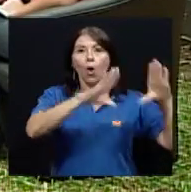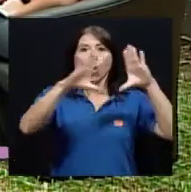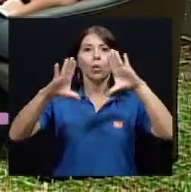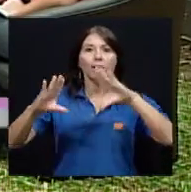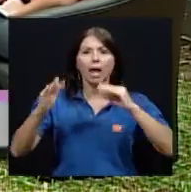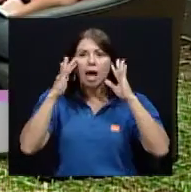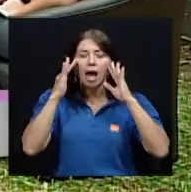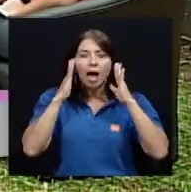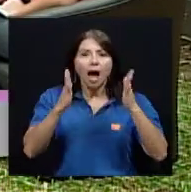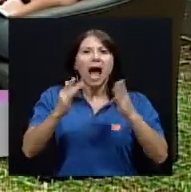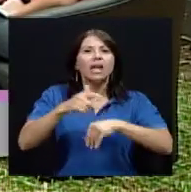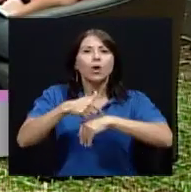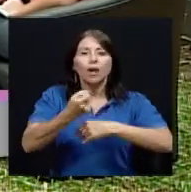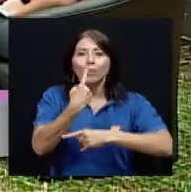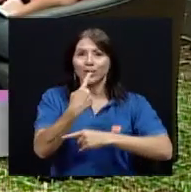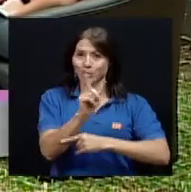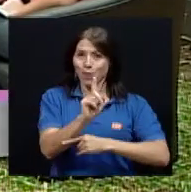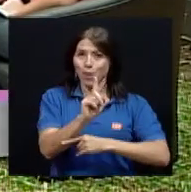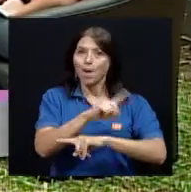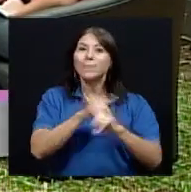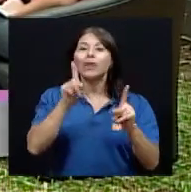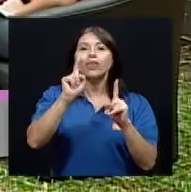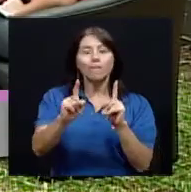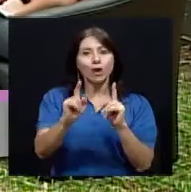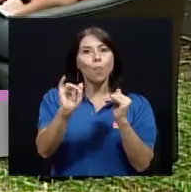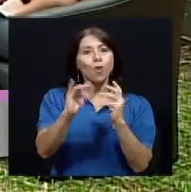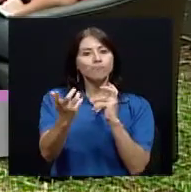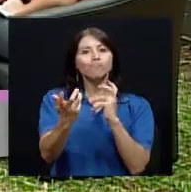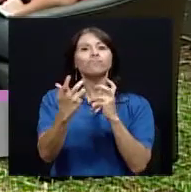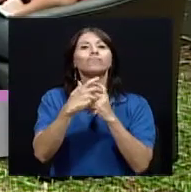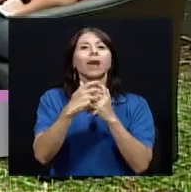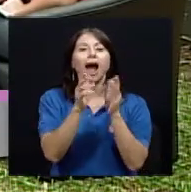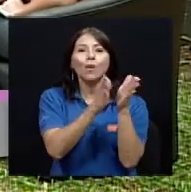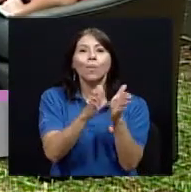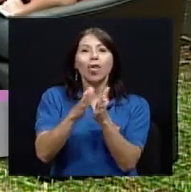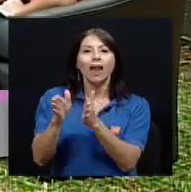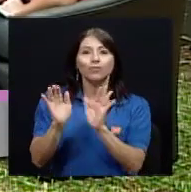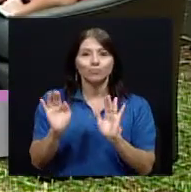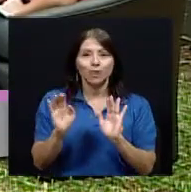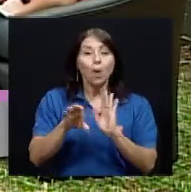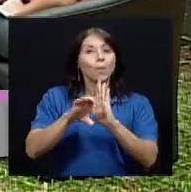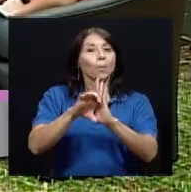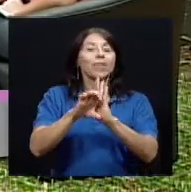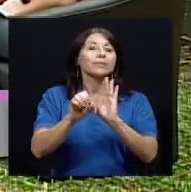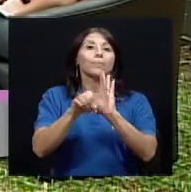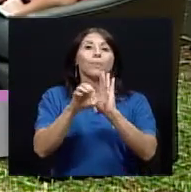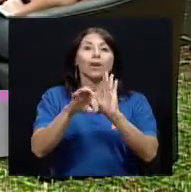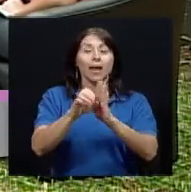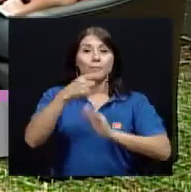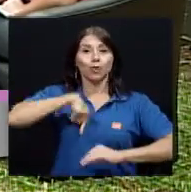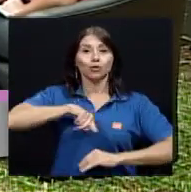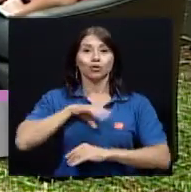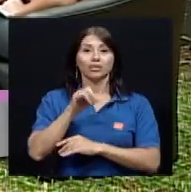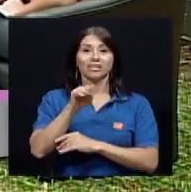su toma no pero que lo pueda acomodar en su rutina puede ser tan pequeño tan grande como el paciente quiera por ejemplo nosotros en el cimet manejamos